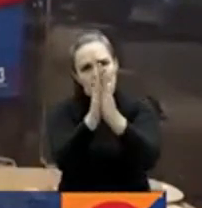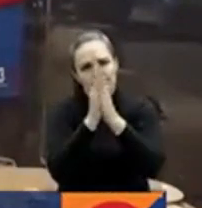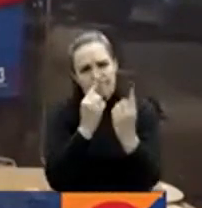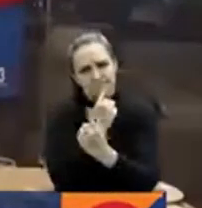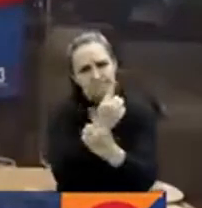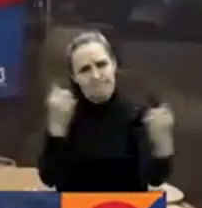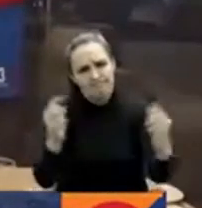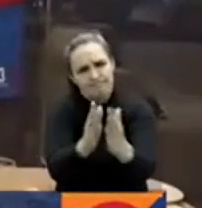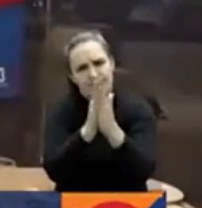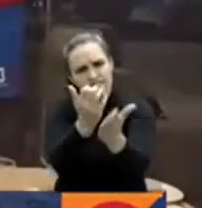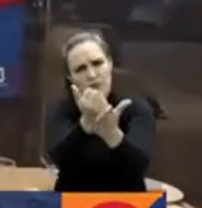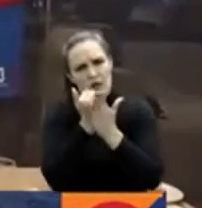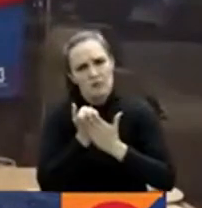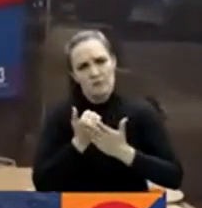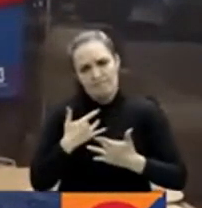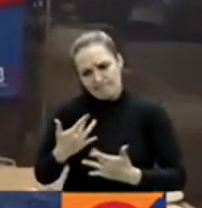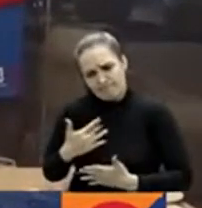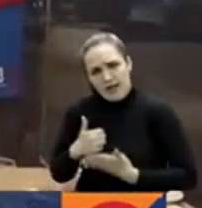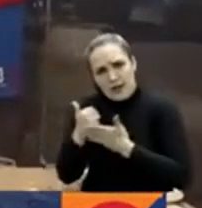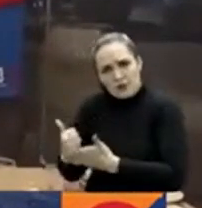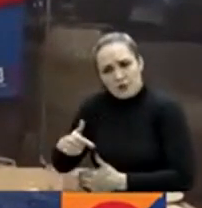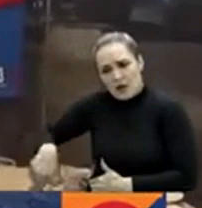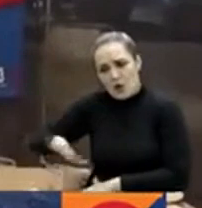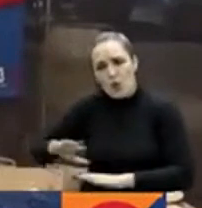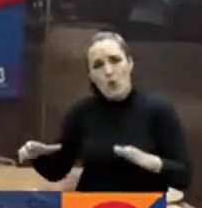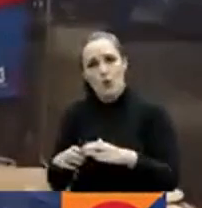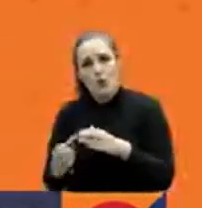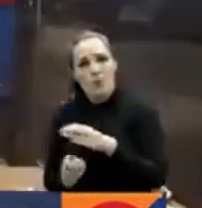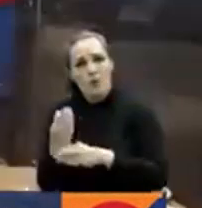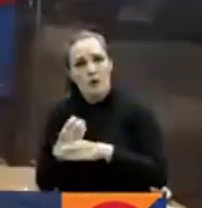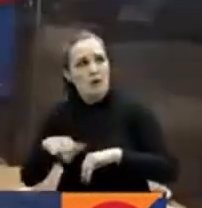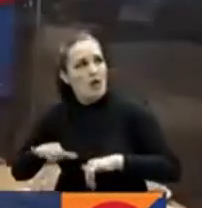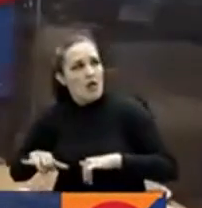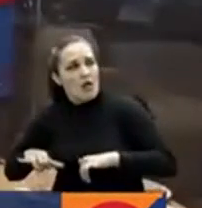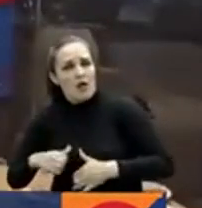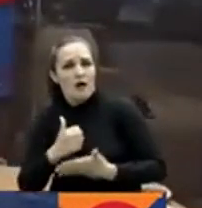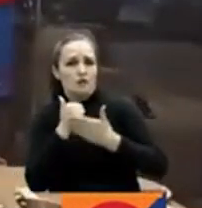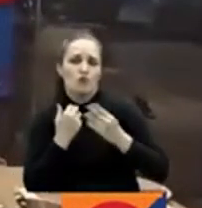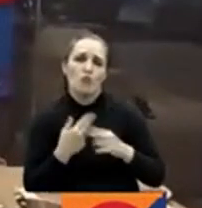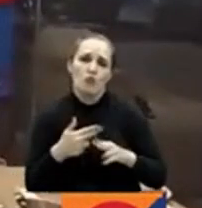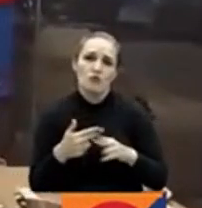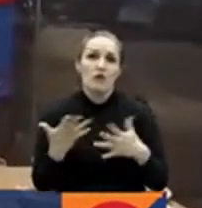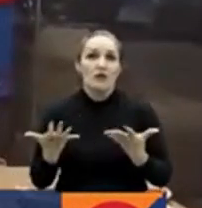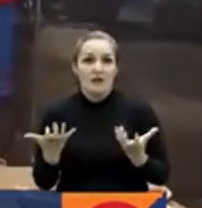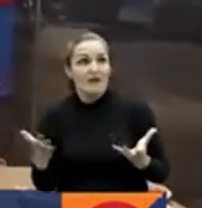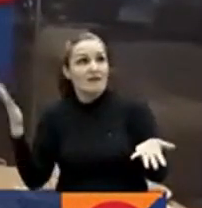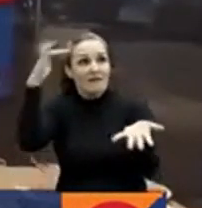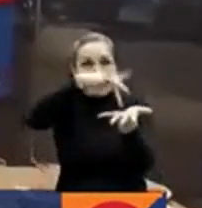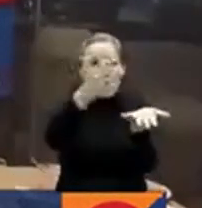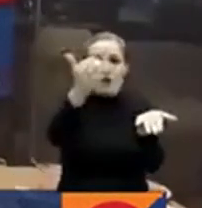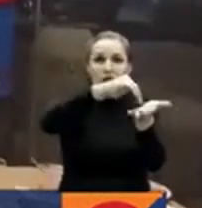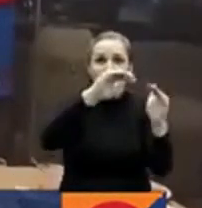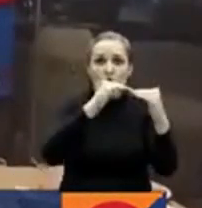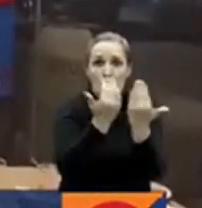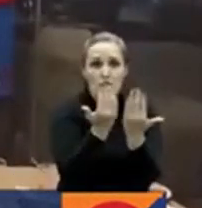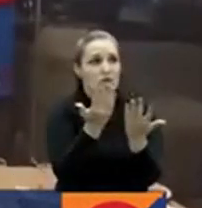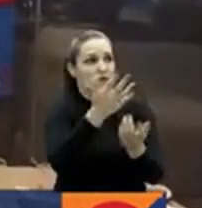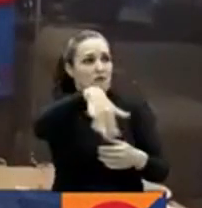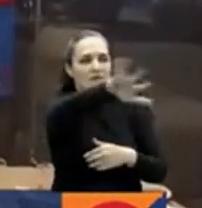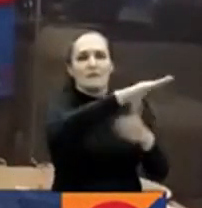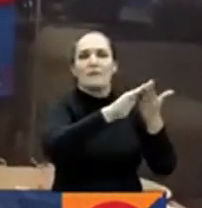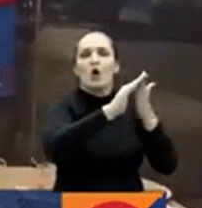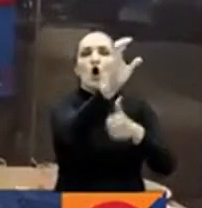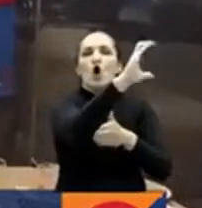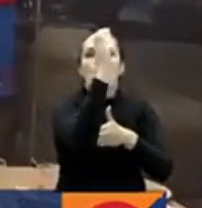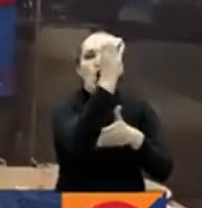se solidaricen con la situación del Deportivo Pasto y nos den una pronta ayuda. Queremos regresar al país, queremos estar con nuestra familia, más aún